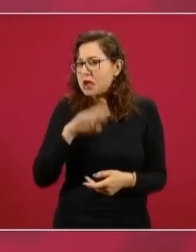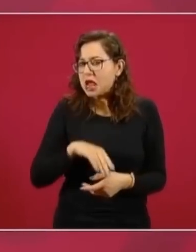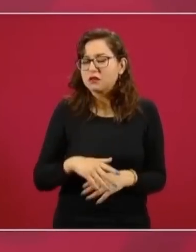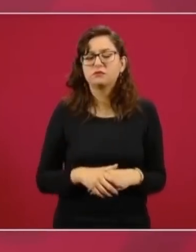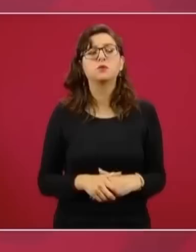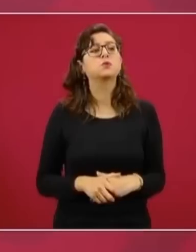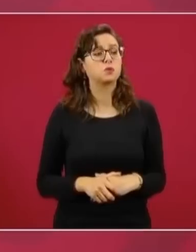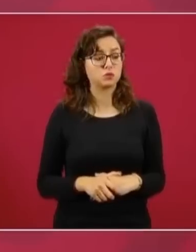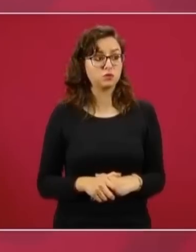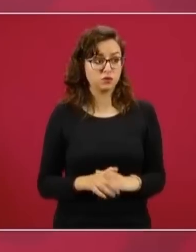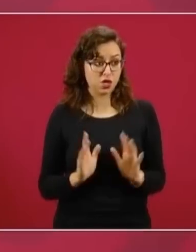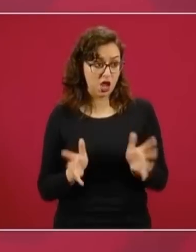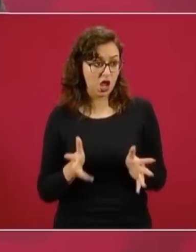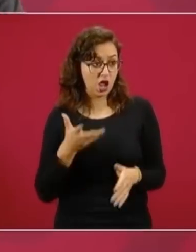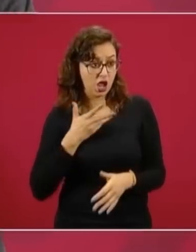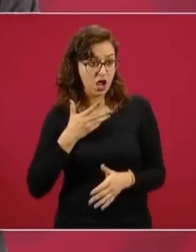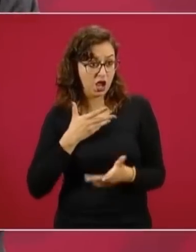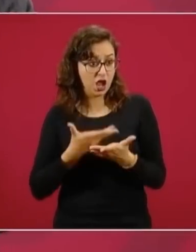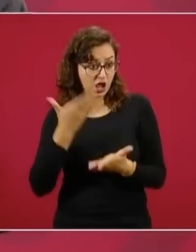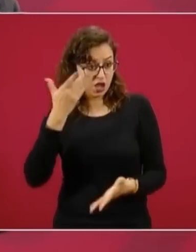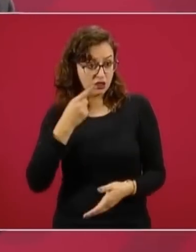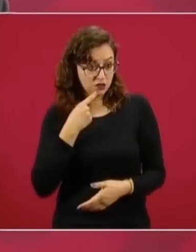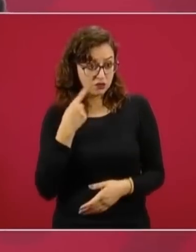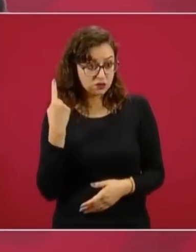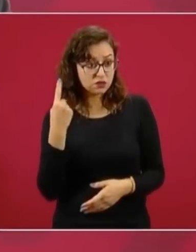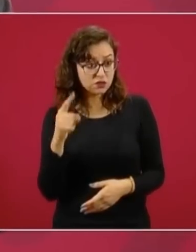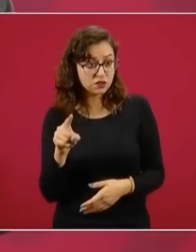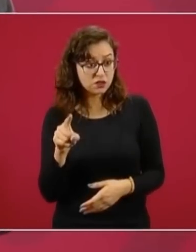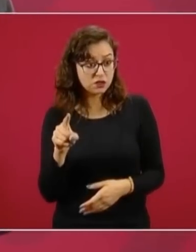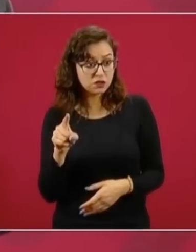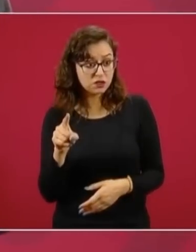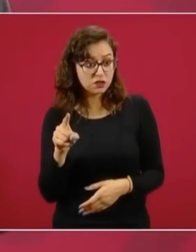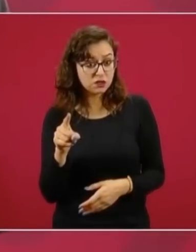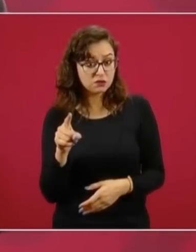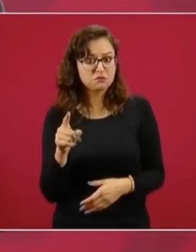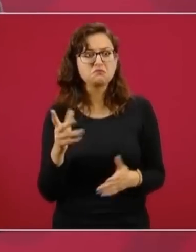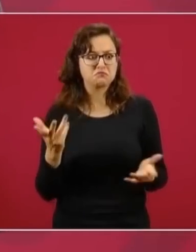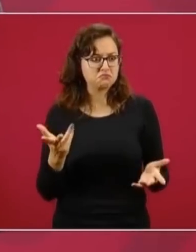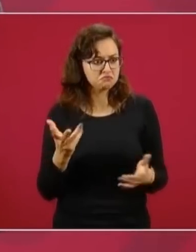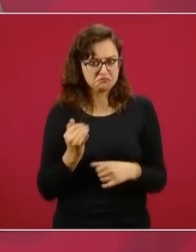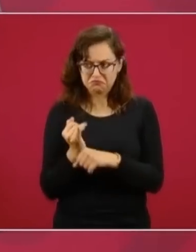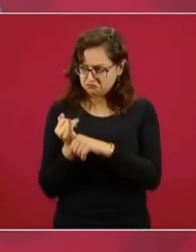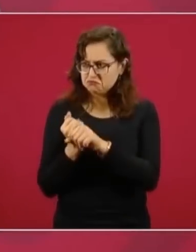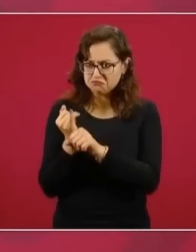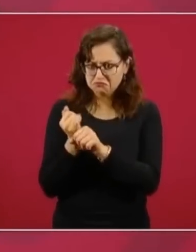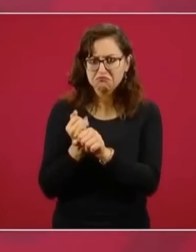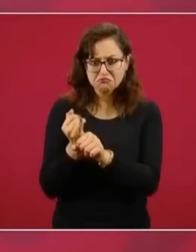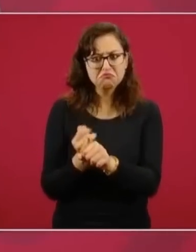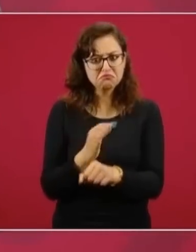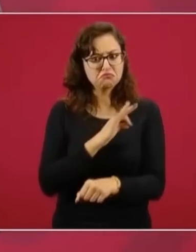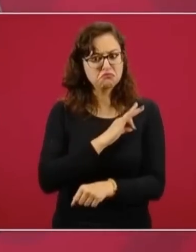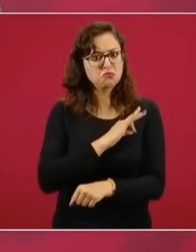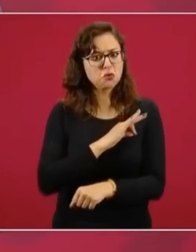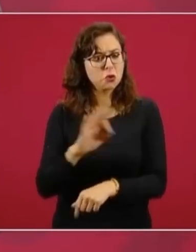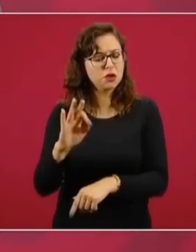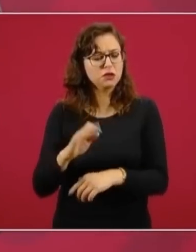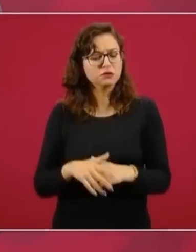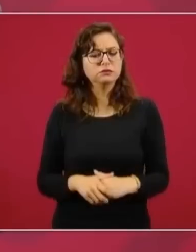investigar, como tiene que ser,